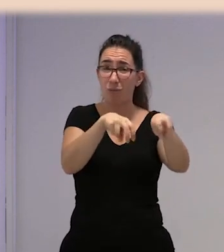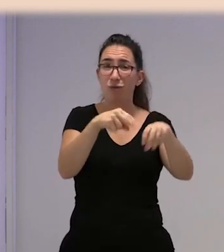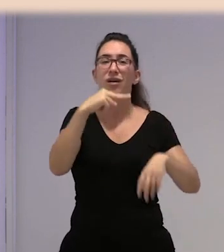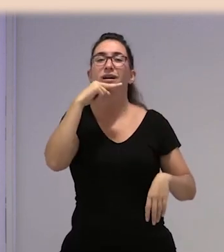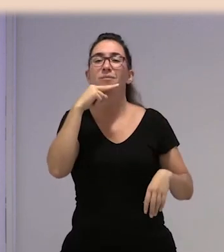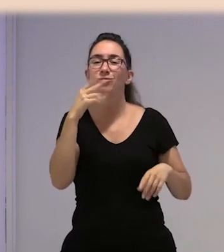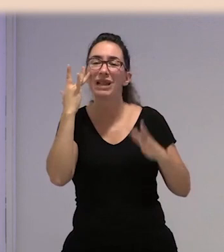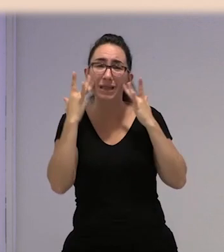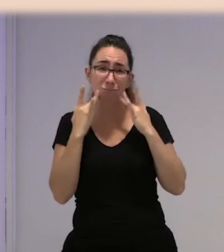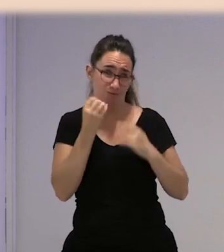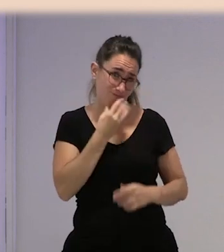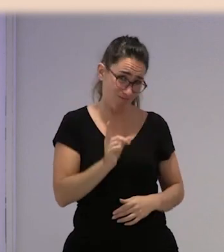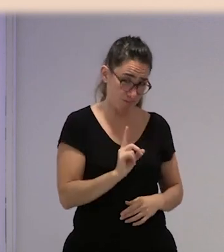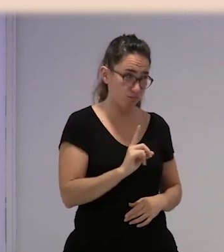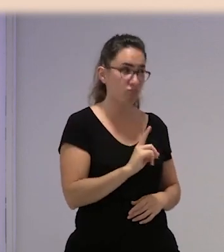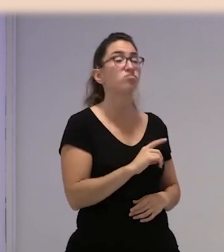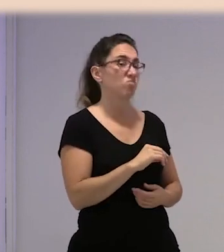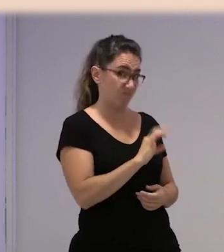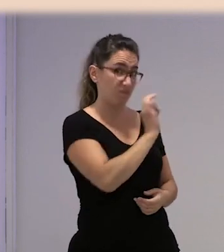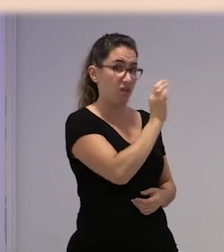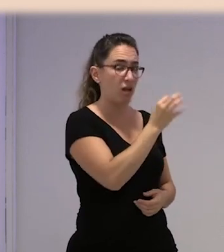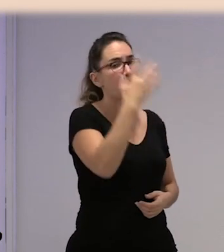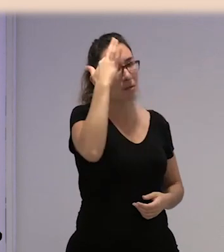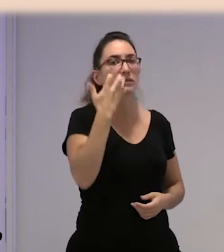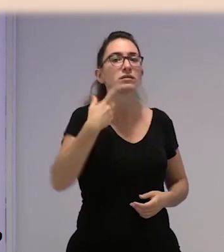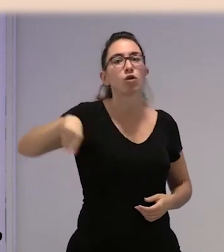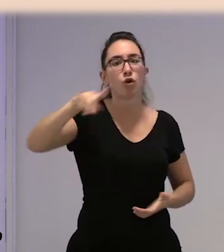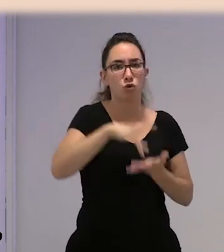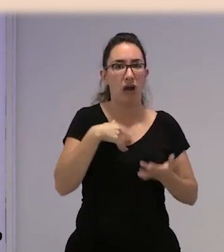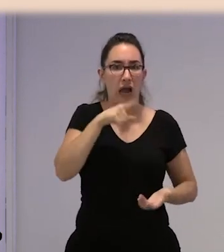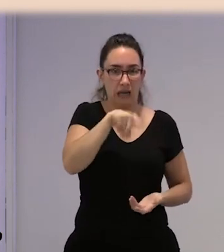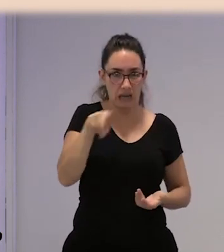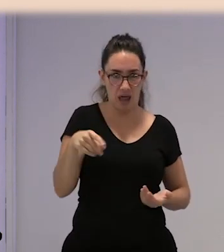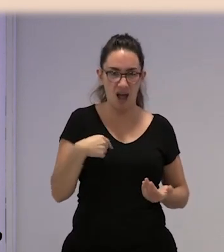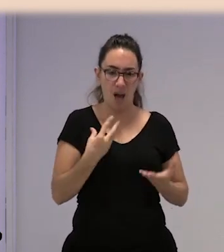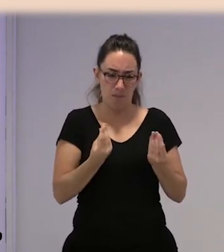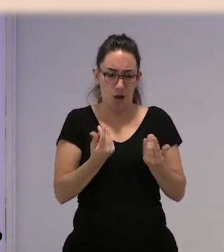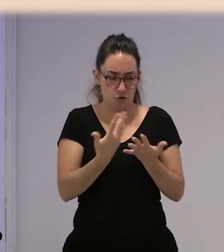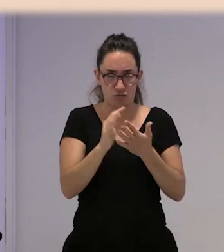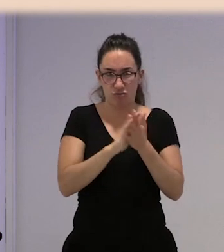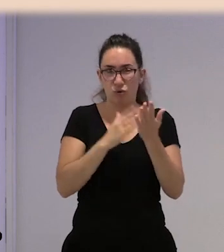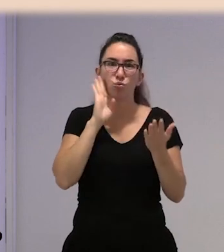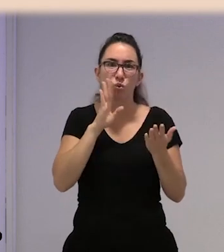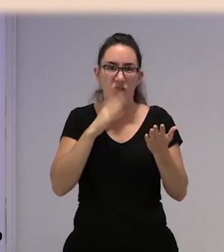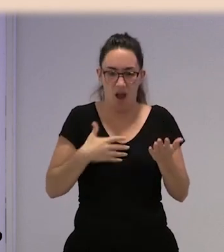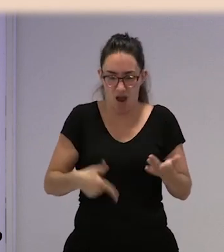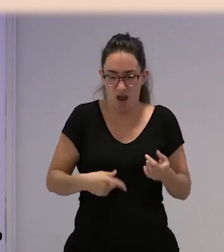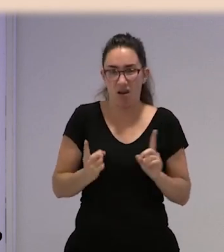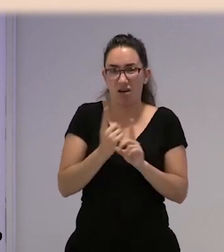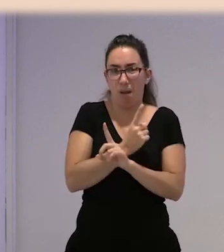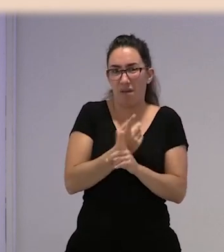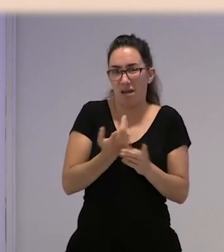enfermedades y sobre todo, imaginaos, cuando nos va a la regla, ¿no? Tenernos con todas las manos sucias, tenernos que cambiar allí en